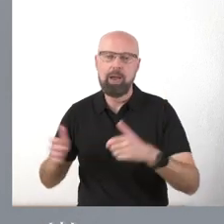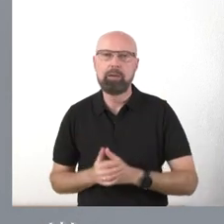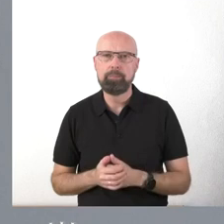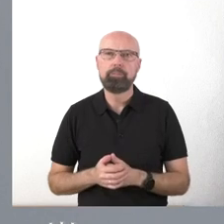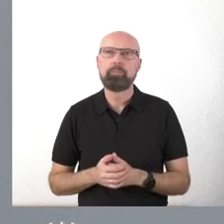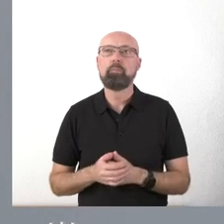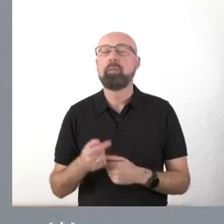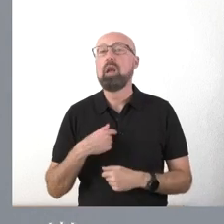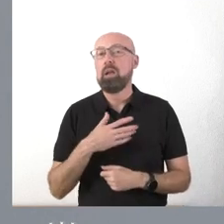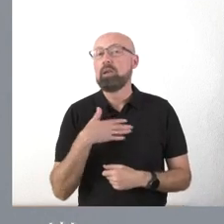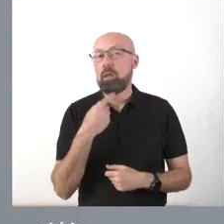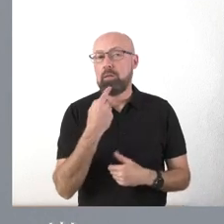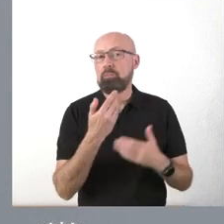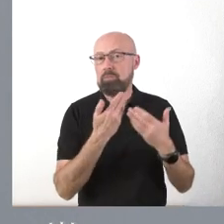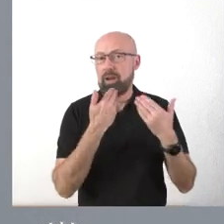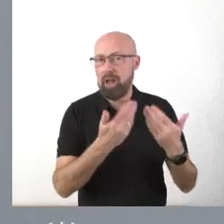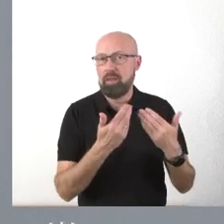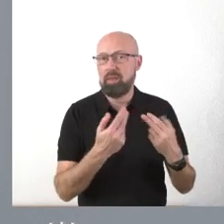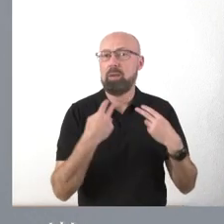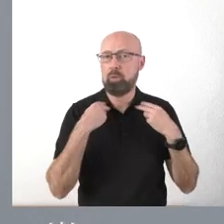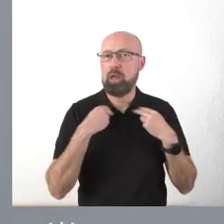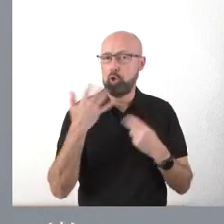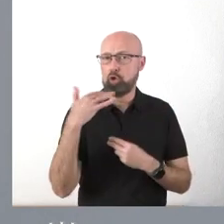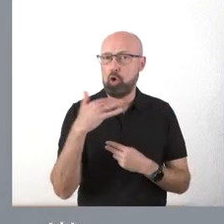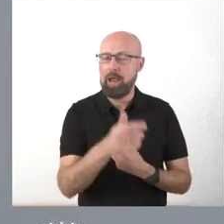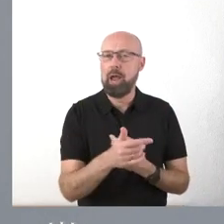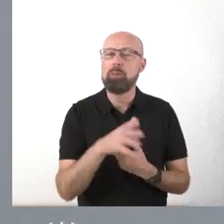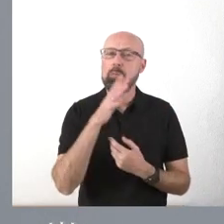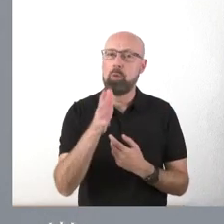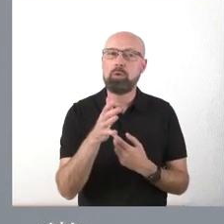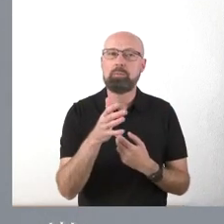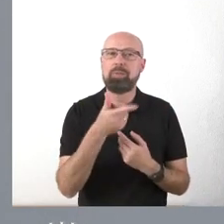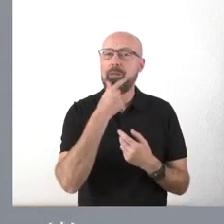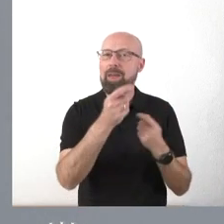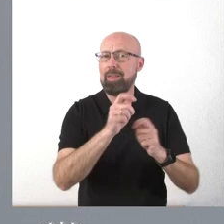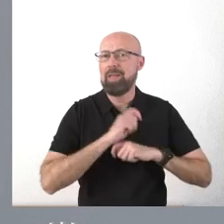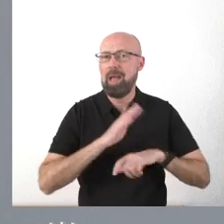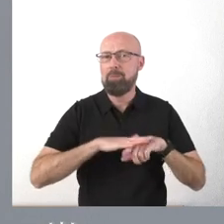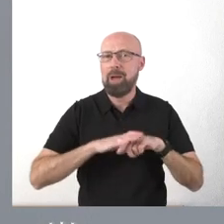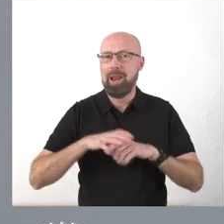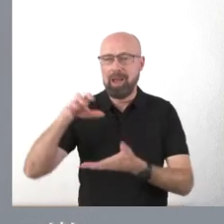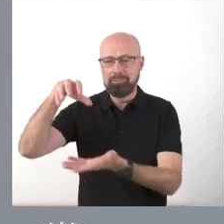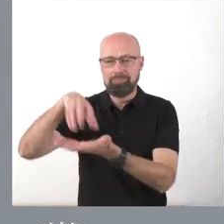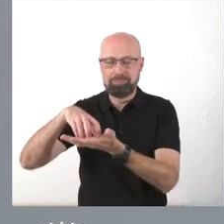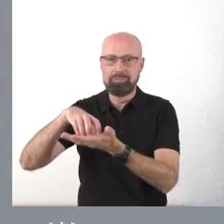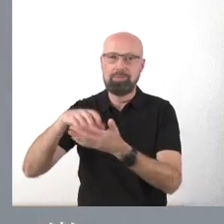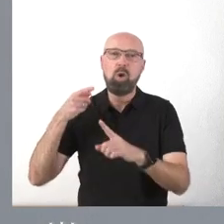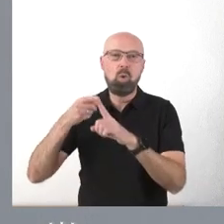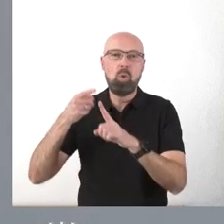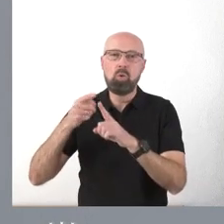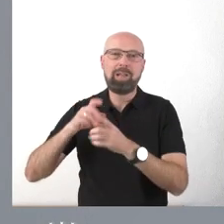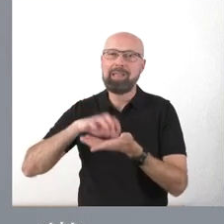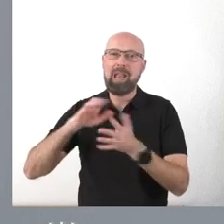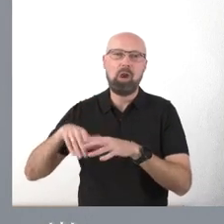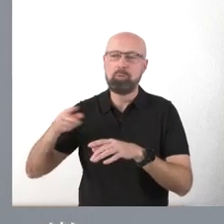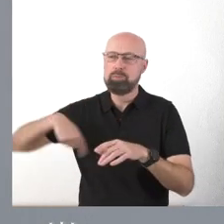Yo desde aquí quiero agradecer a la Diputación de Soria el poder facilitar que esta instalación sea utilizada por el conjunto de los castellanos y leoneses. Y también